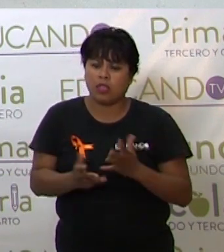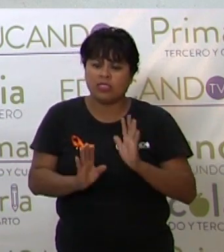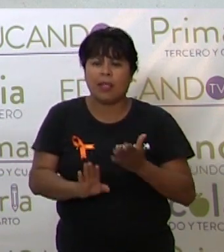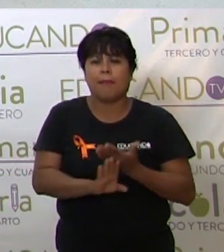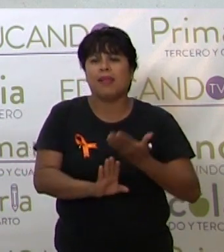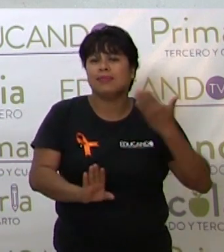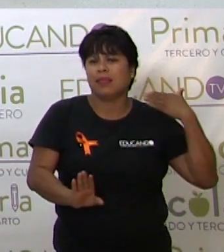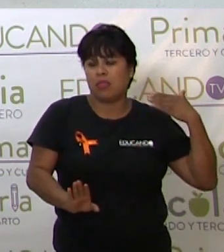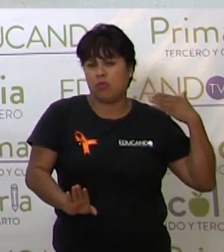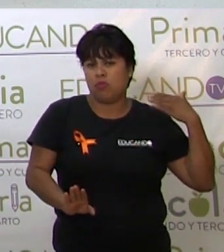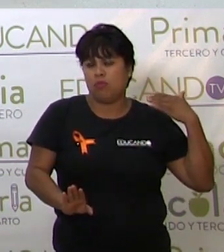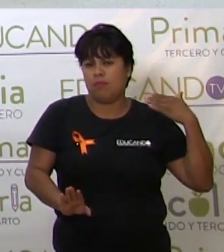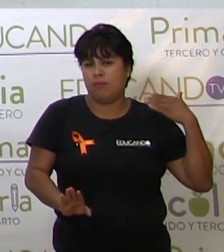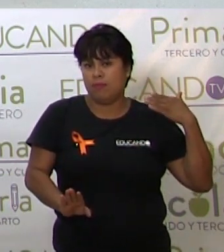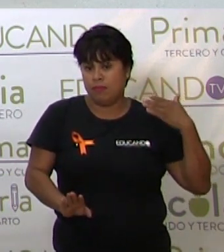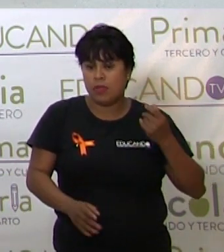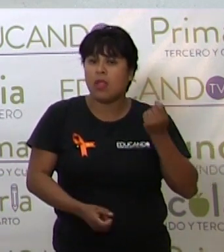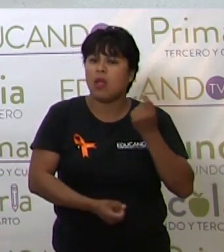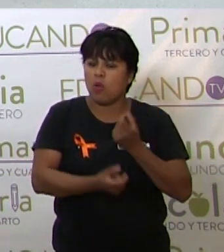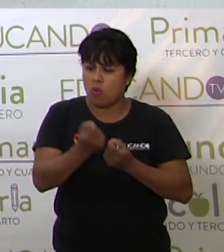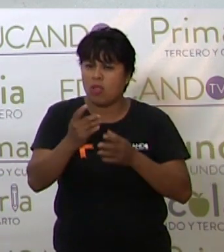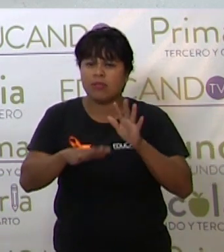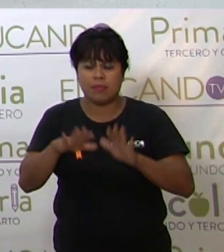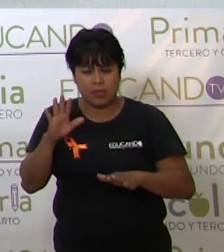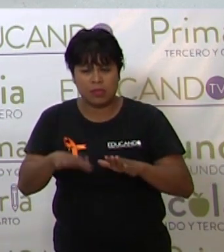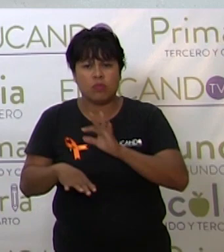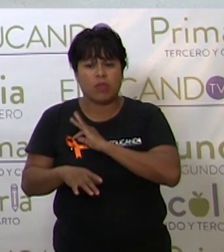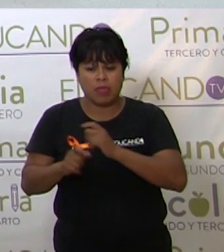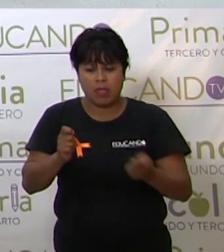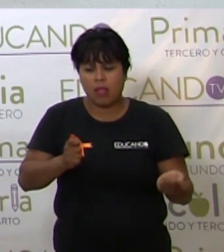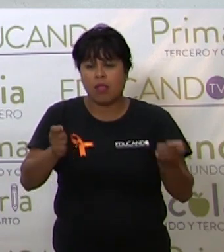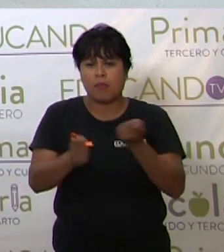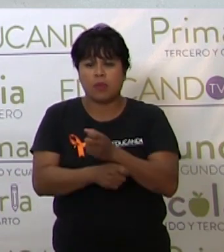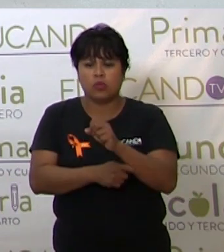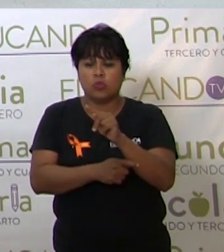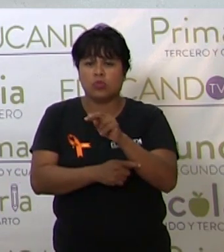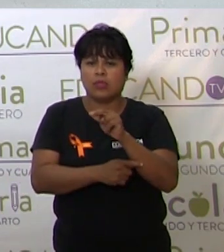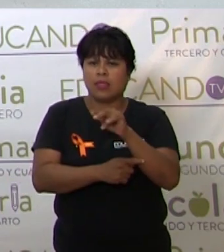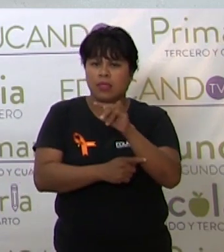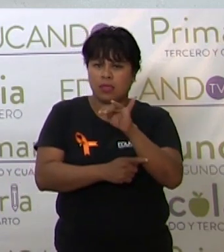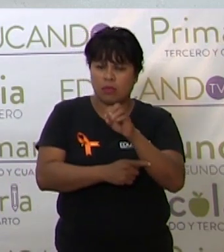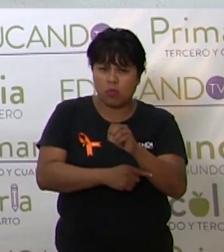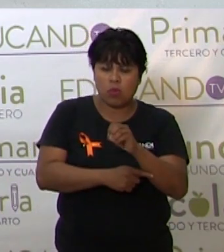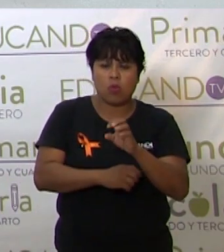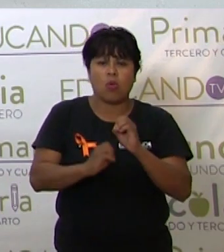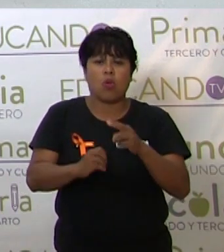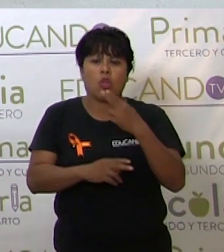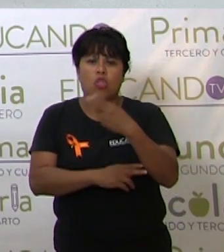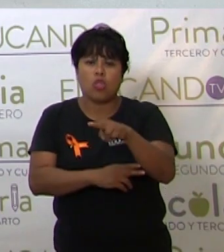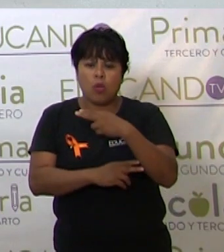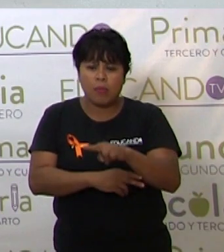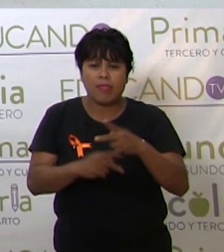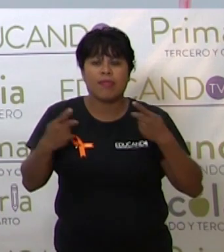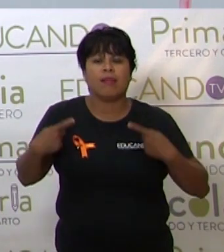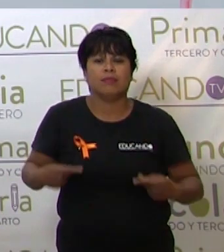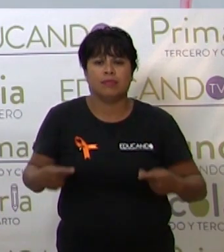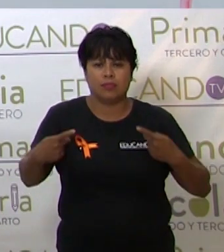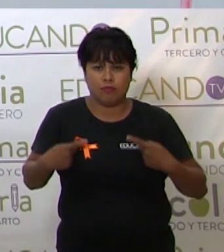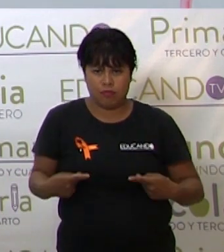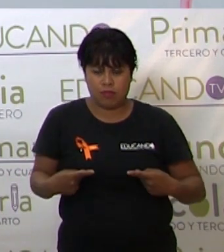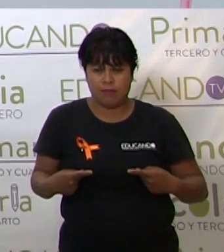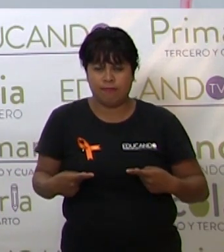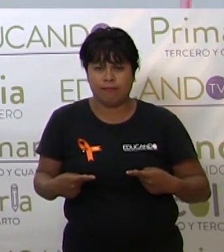pasados. Algunas veces pueden sustituir a los sustantivos o a los nombres de las personas.